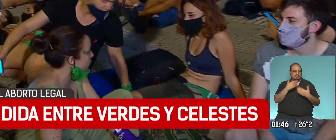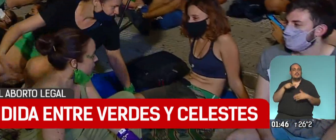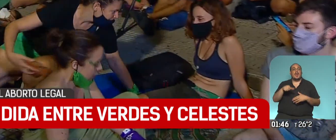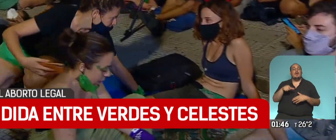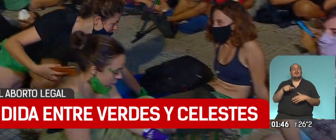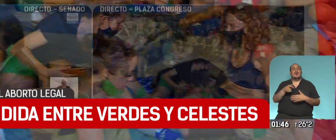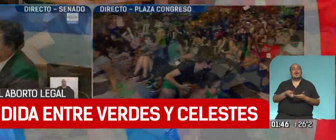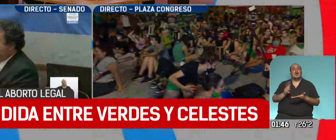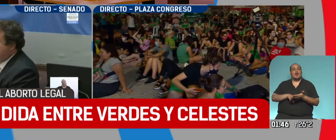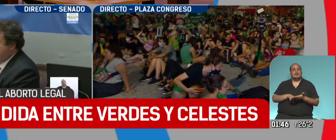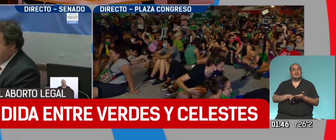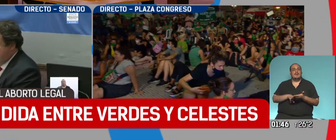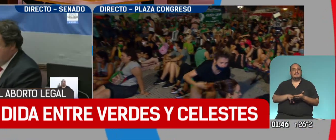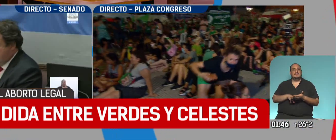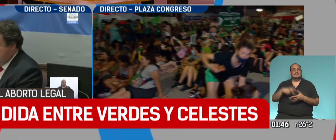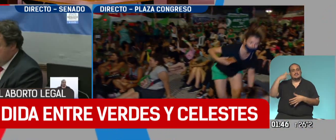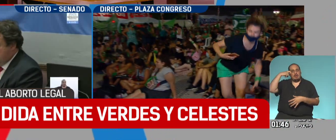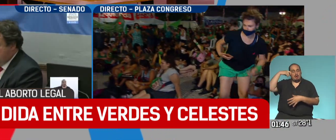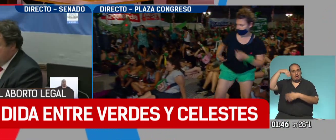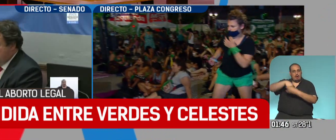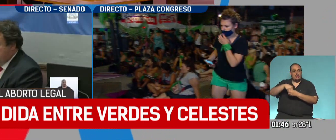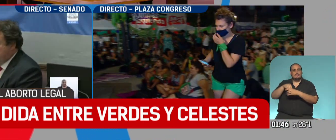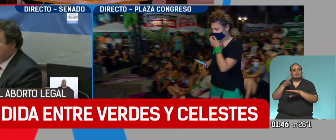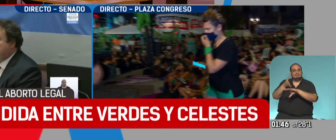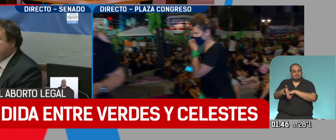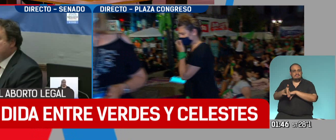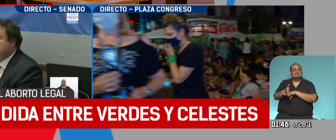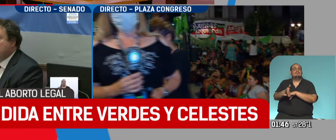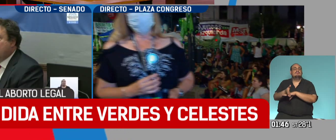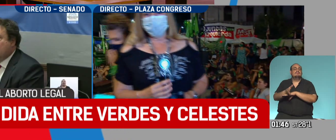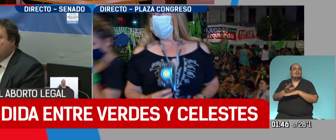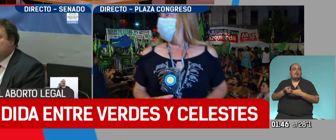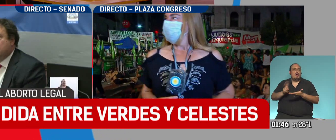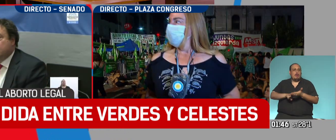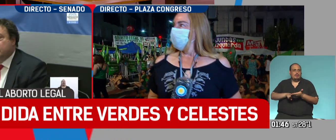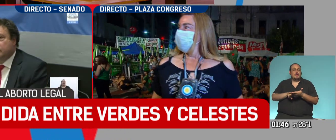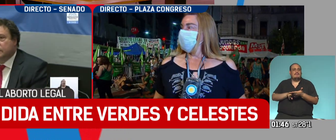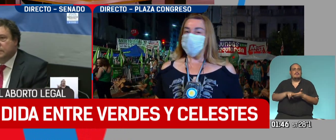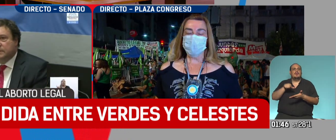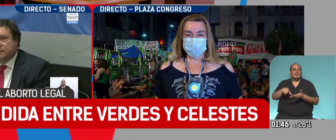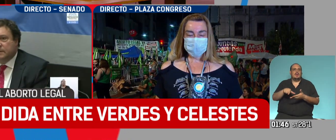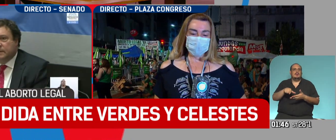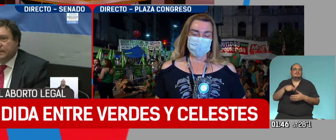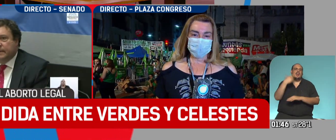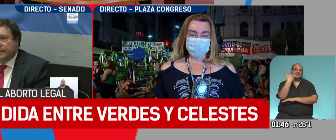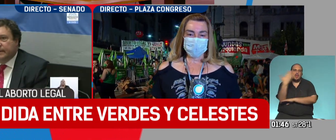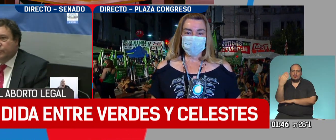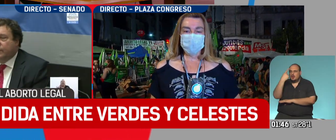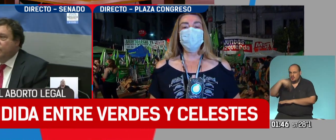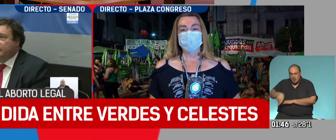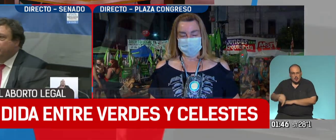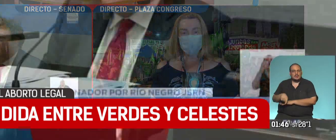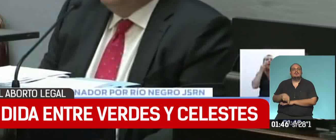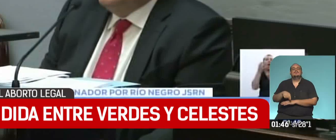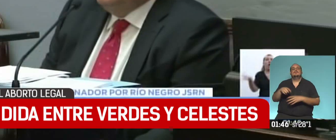nuevamente al recinto porque empiezan los discursos finales. Exactamente, los